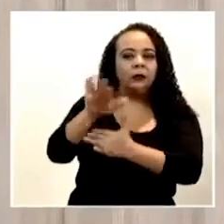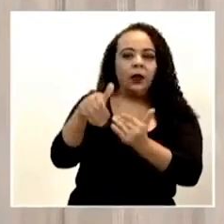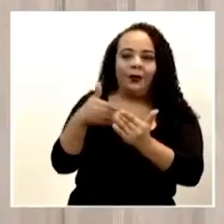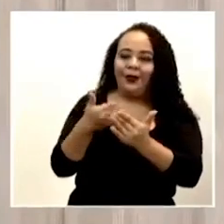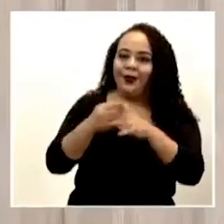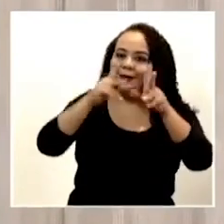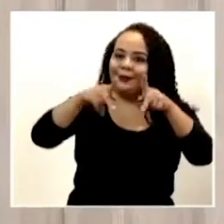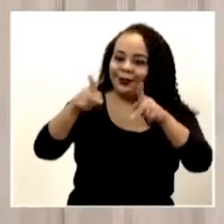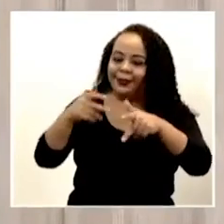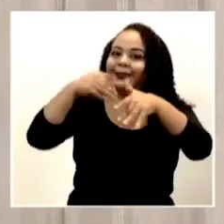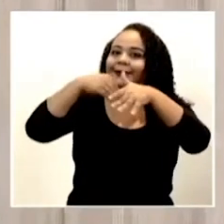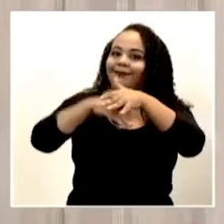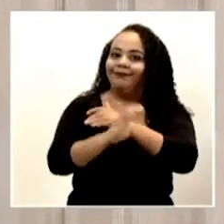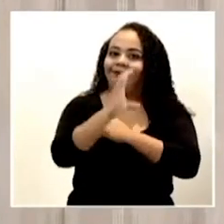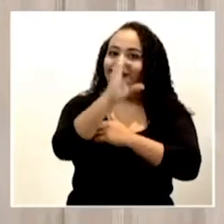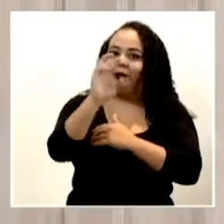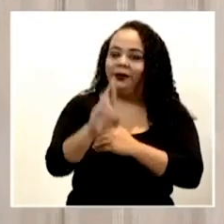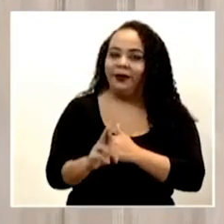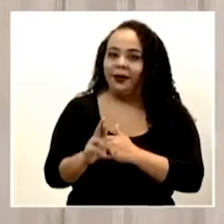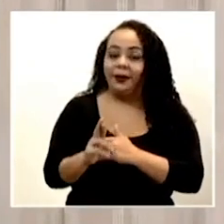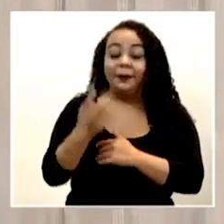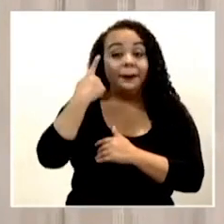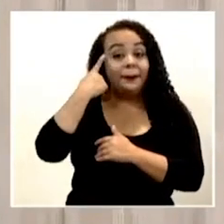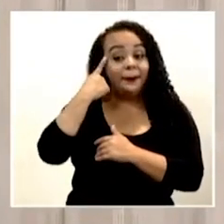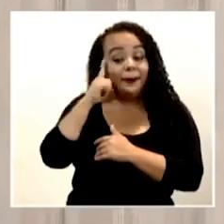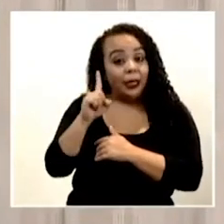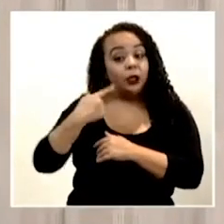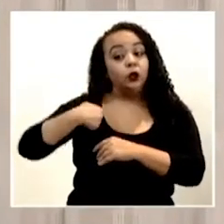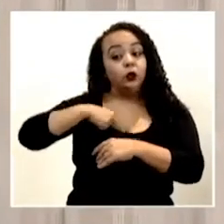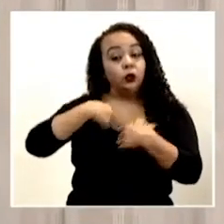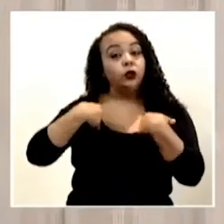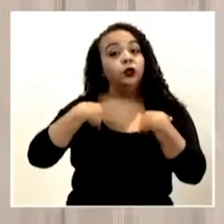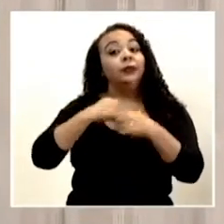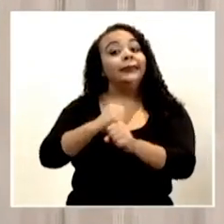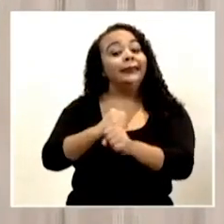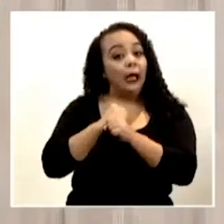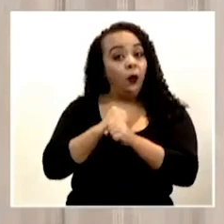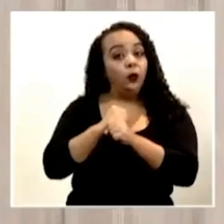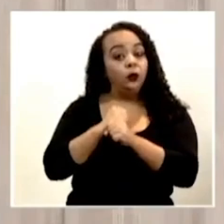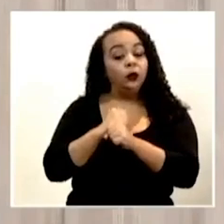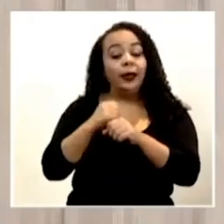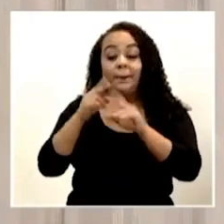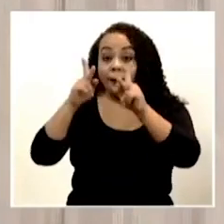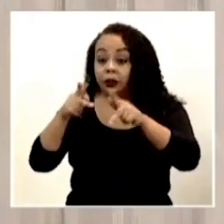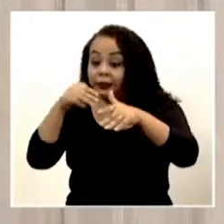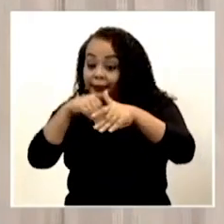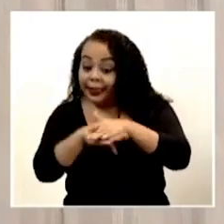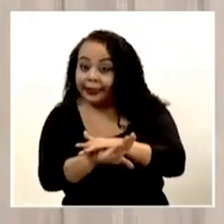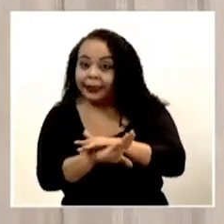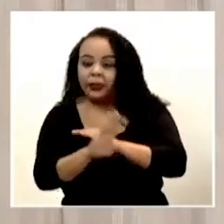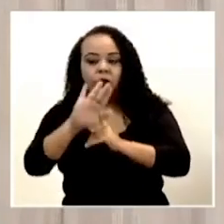que están por ingresar al país para que nos aseguremos de que los que están ingresando sean negativos y podamos